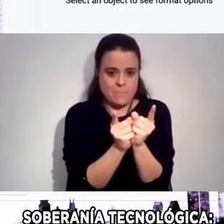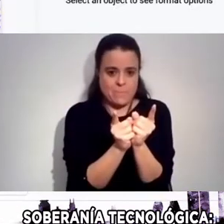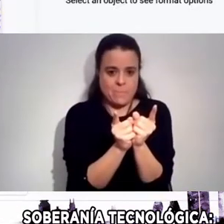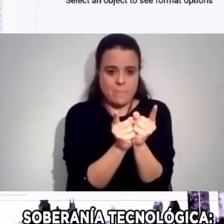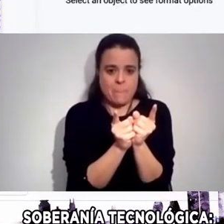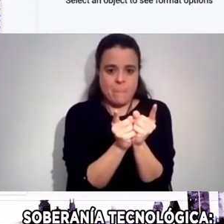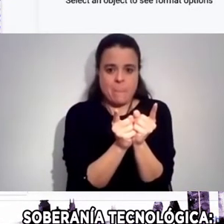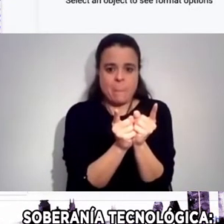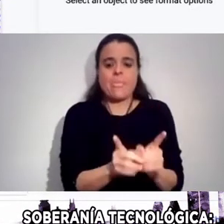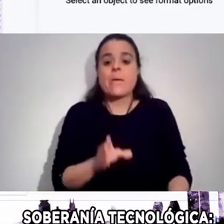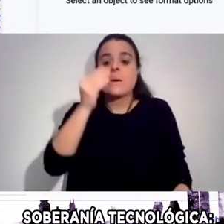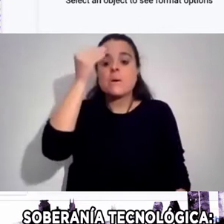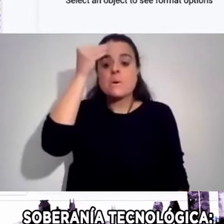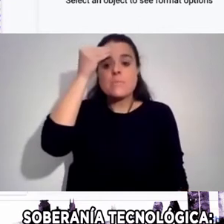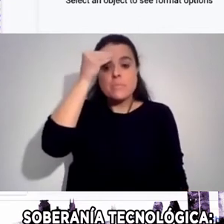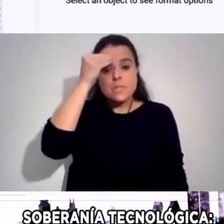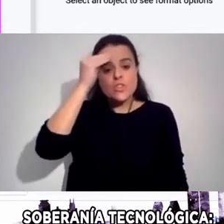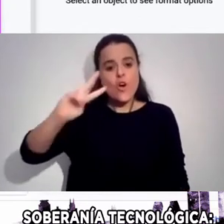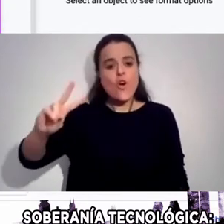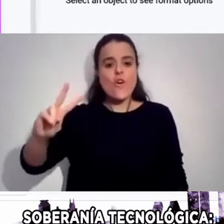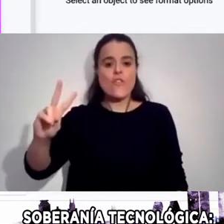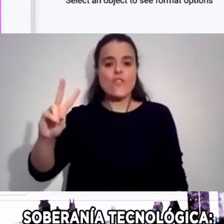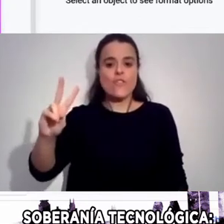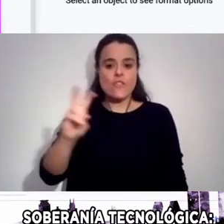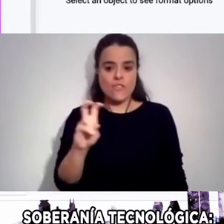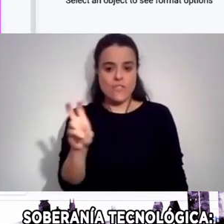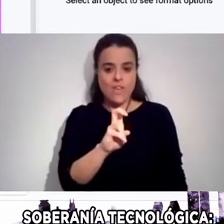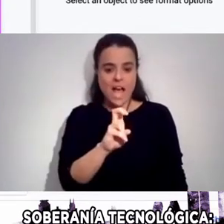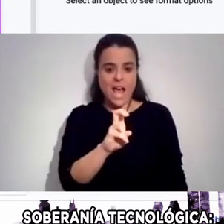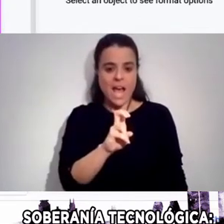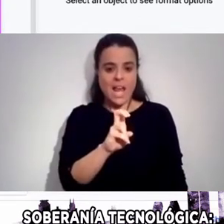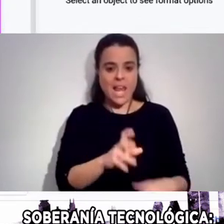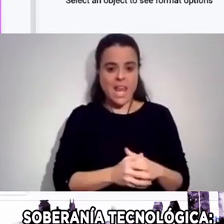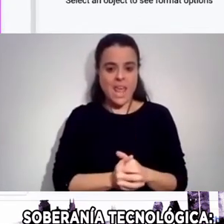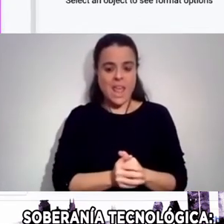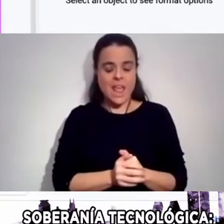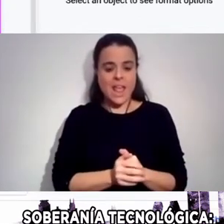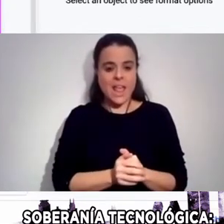para darle un momento.